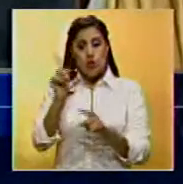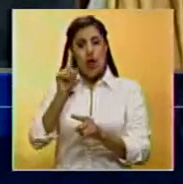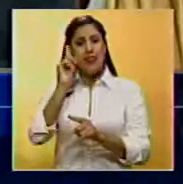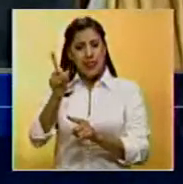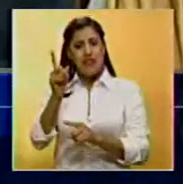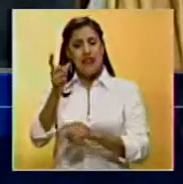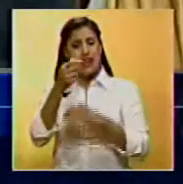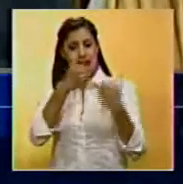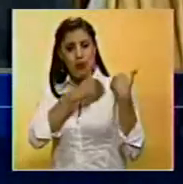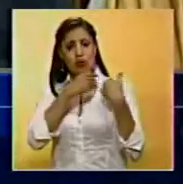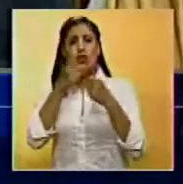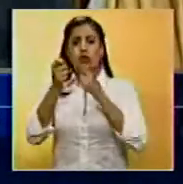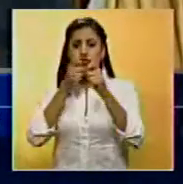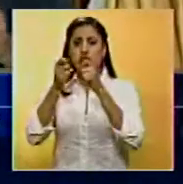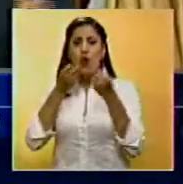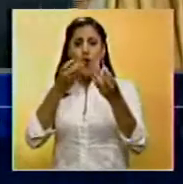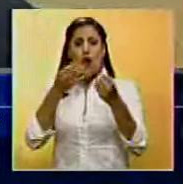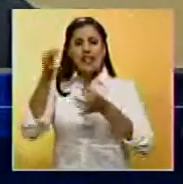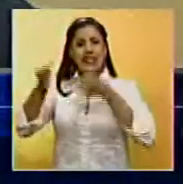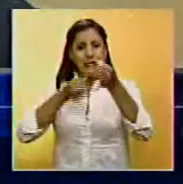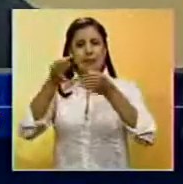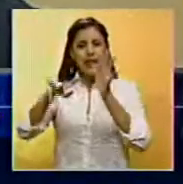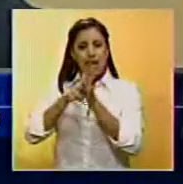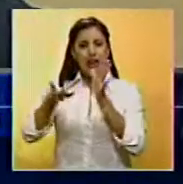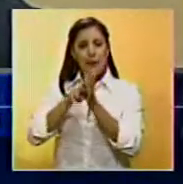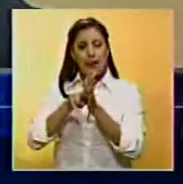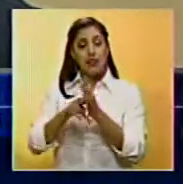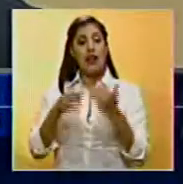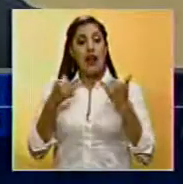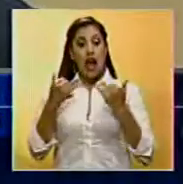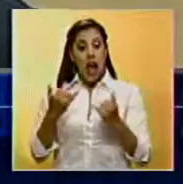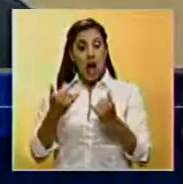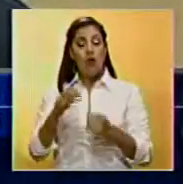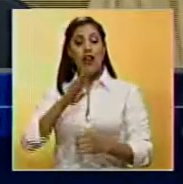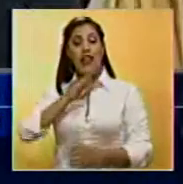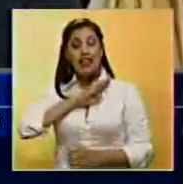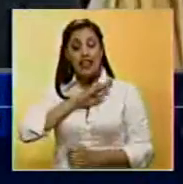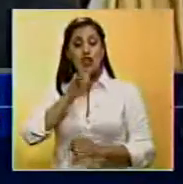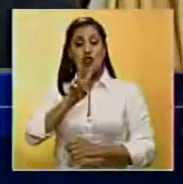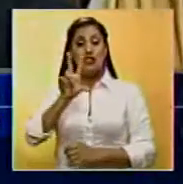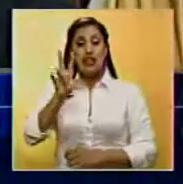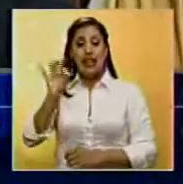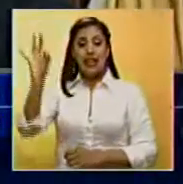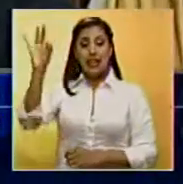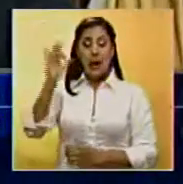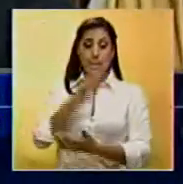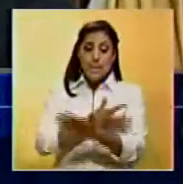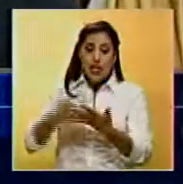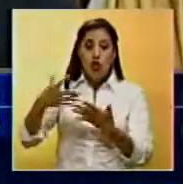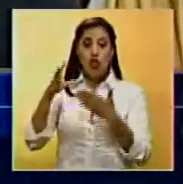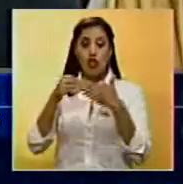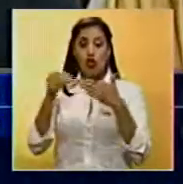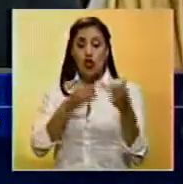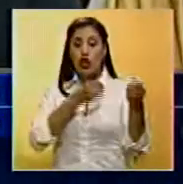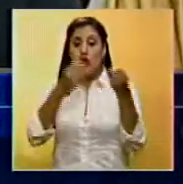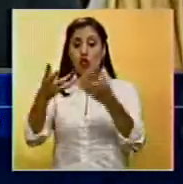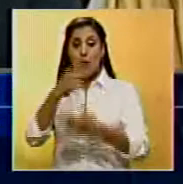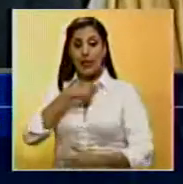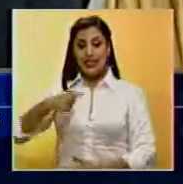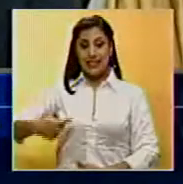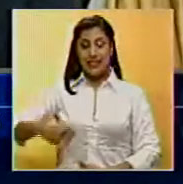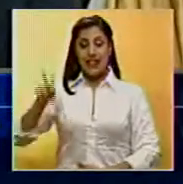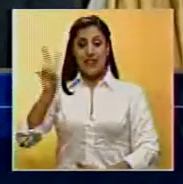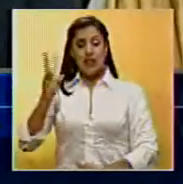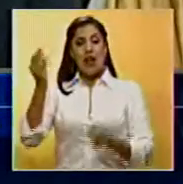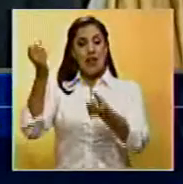no, lo expliquemos mil veces. Durante el acto también se firmó la aprobación de 230 millones de dólares a través del Fondo China-Venezuela